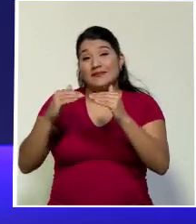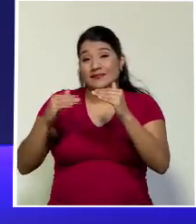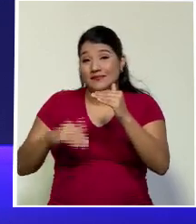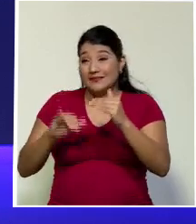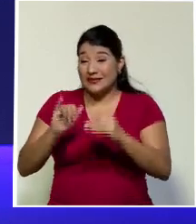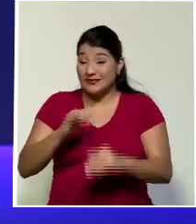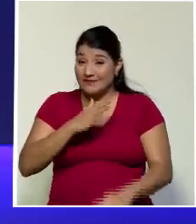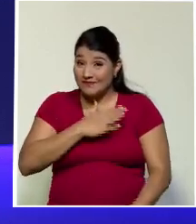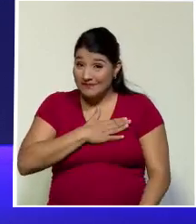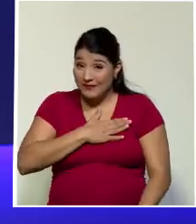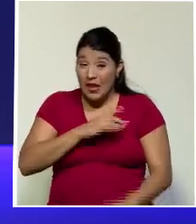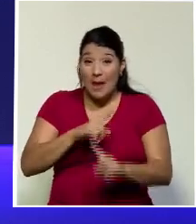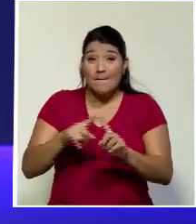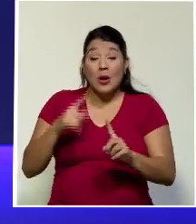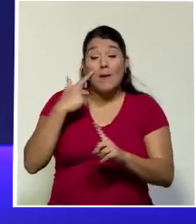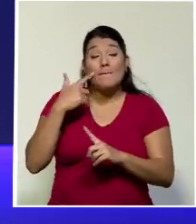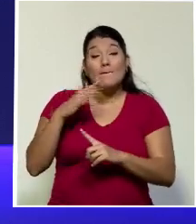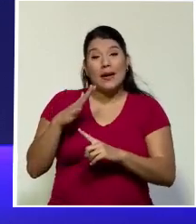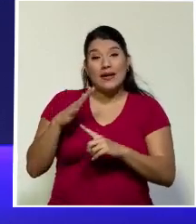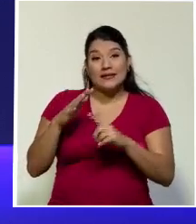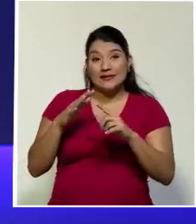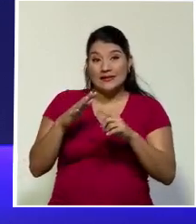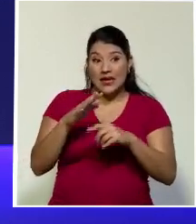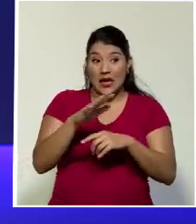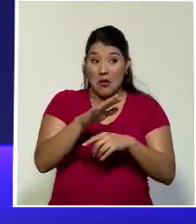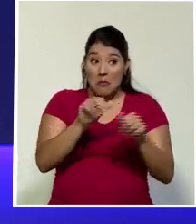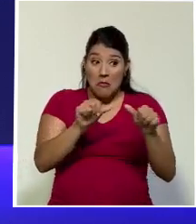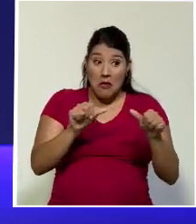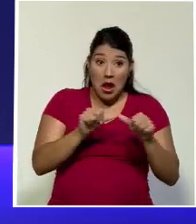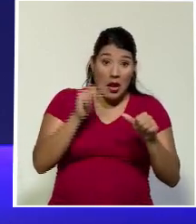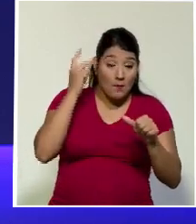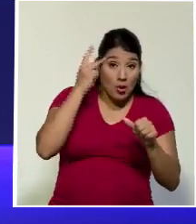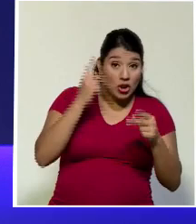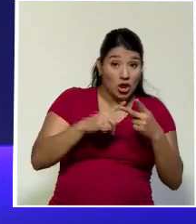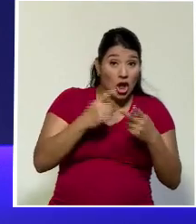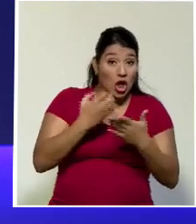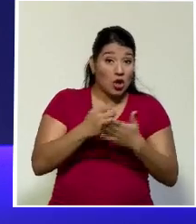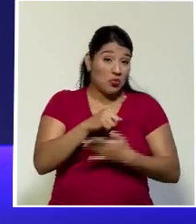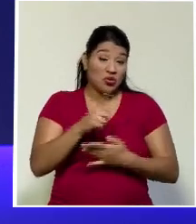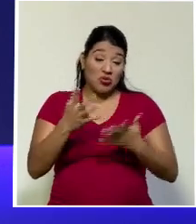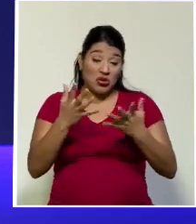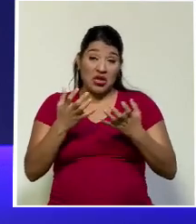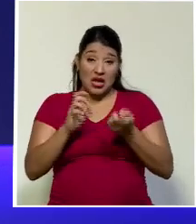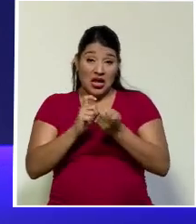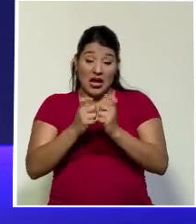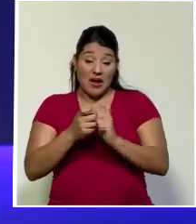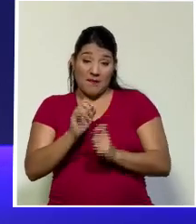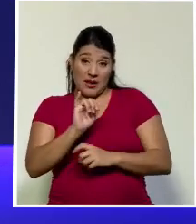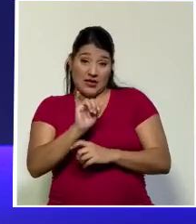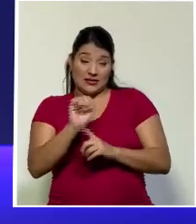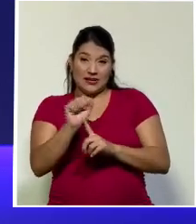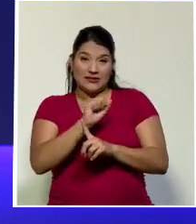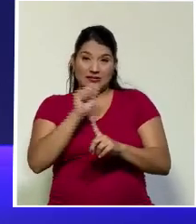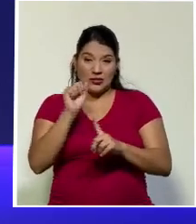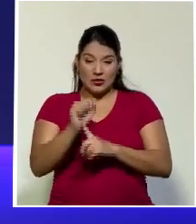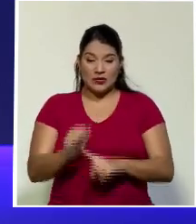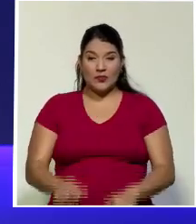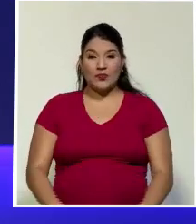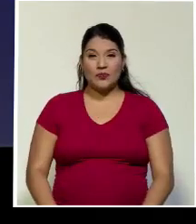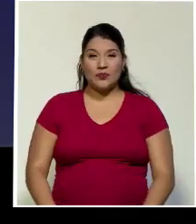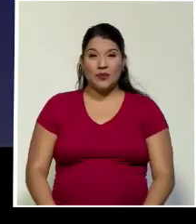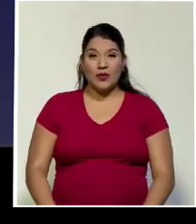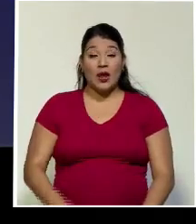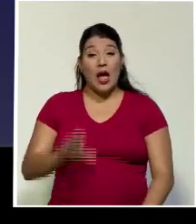lamentable pero pareciera que los sectores políticos y económicos no están dispuestos a cambiar ese camino por el cual vamos.